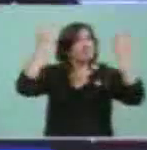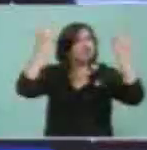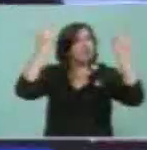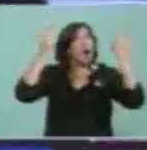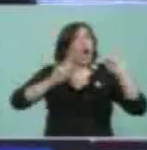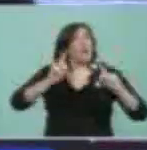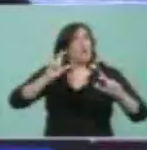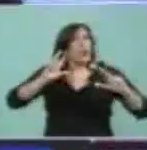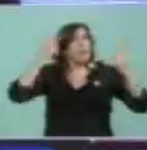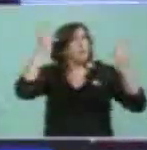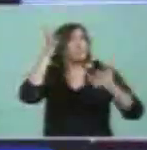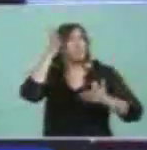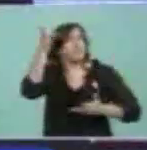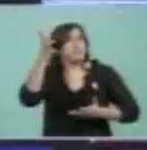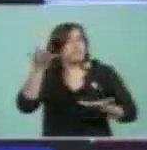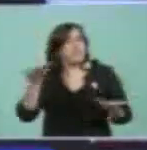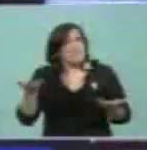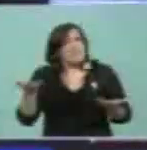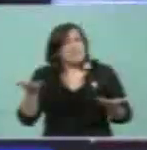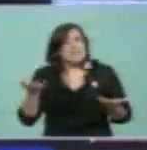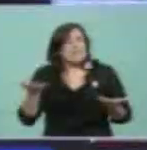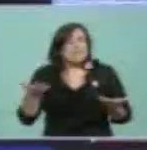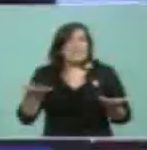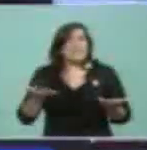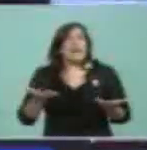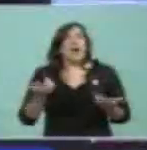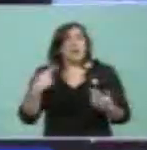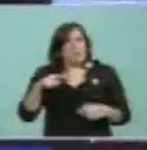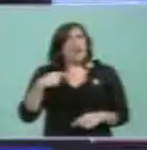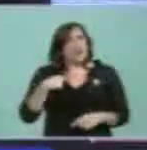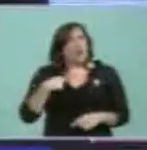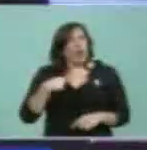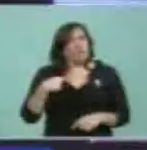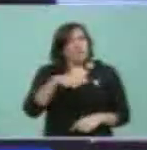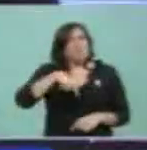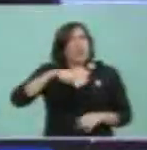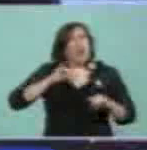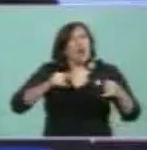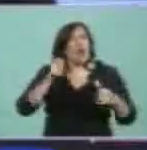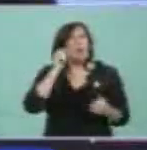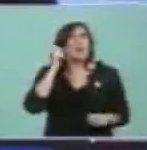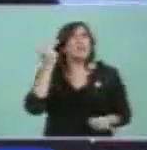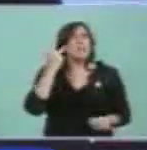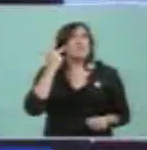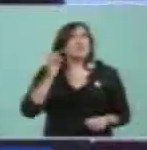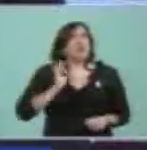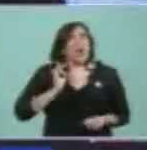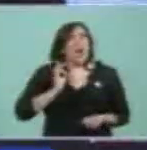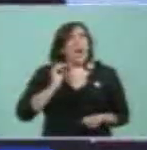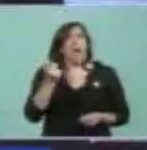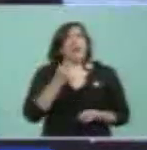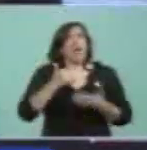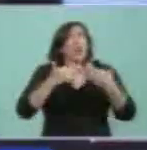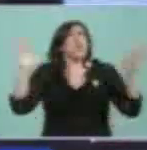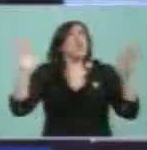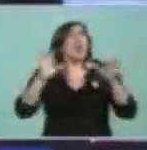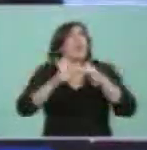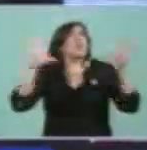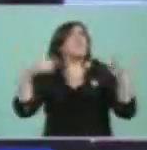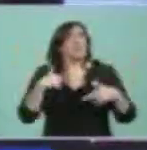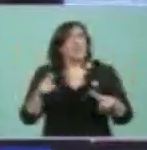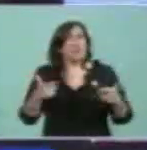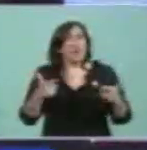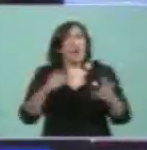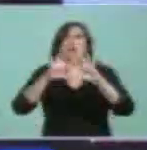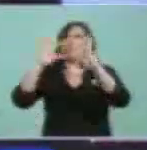de roja con el enojo, pero teníamos razones para estar enojados, 18 años de proscripciones, no libertades, un mundo que